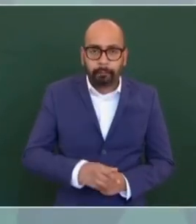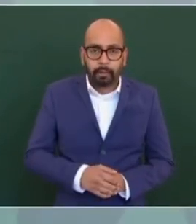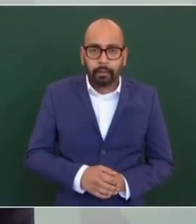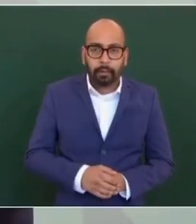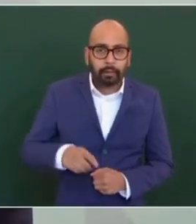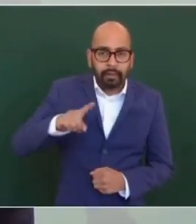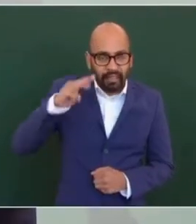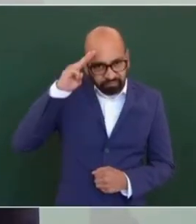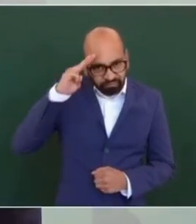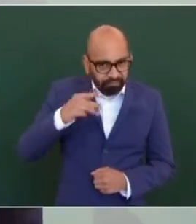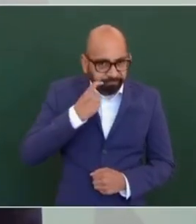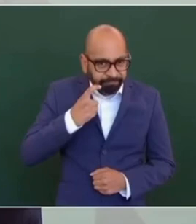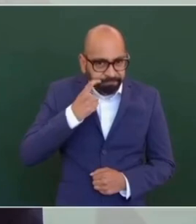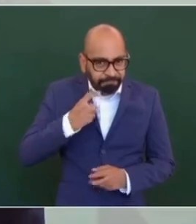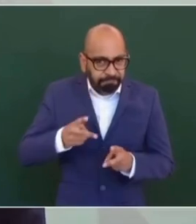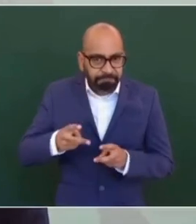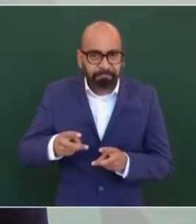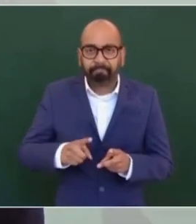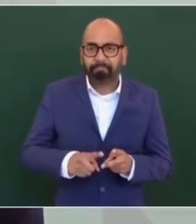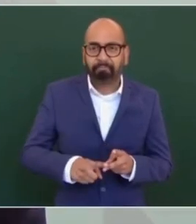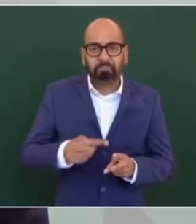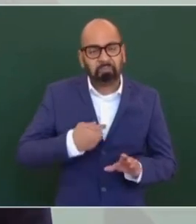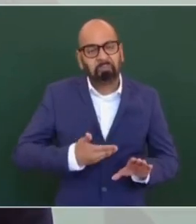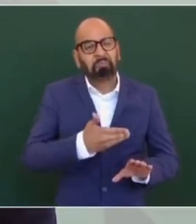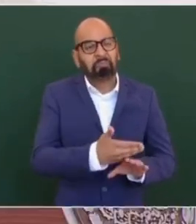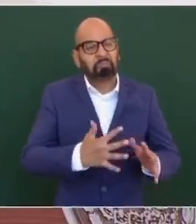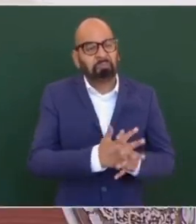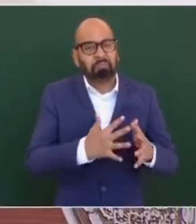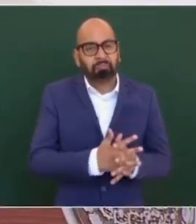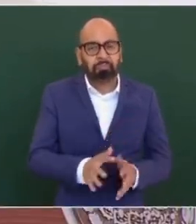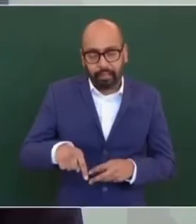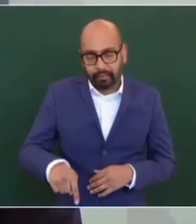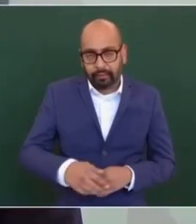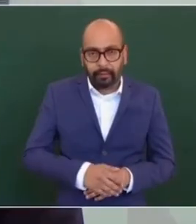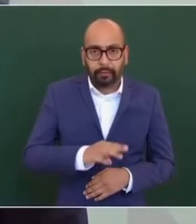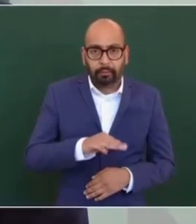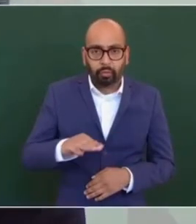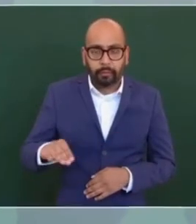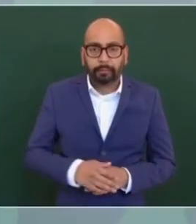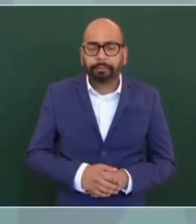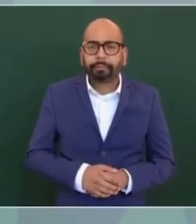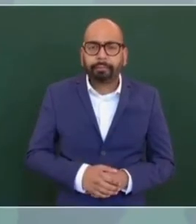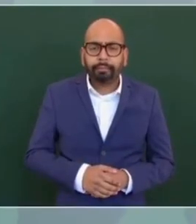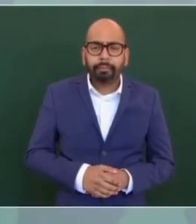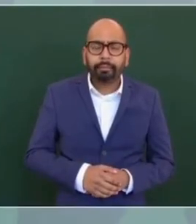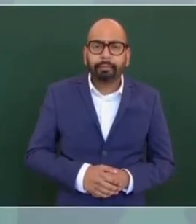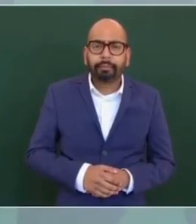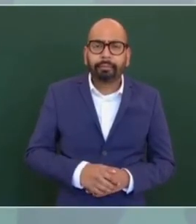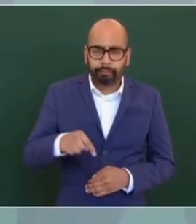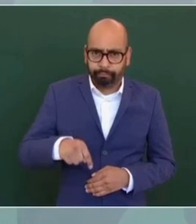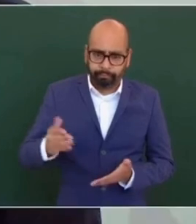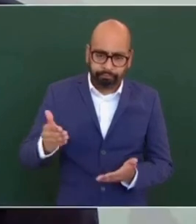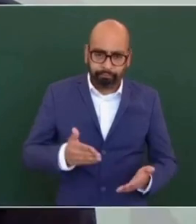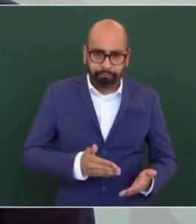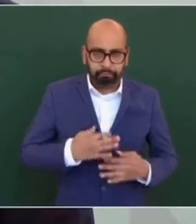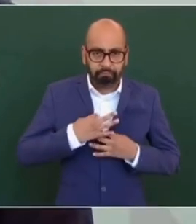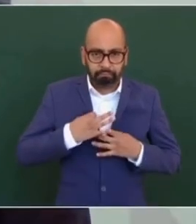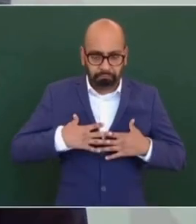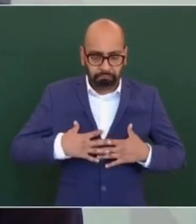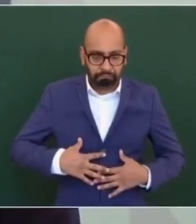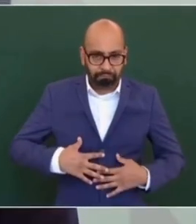balandronadas, sin declarar la guerra, sin el mátalos en caliente. Aquí vino vestido de militar,